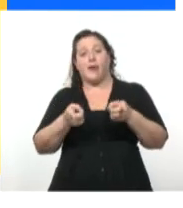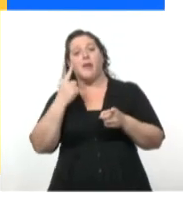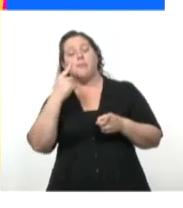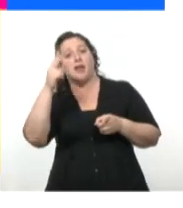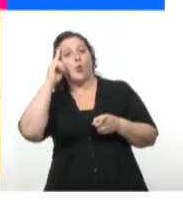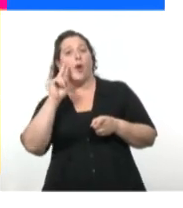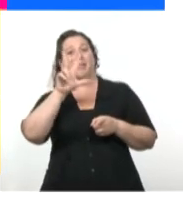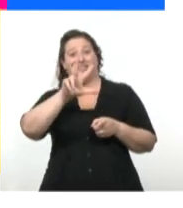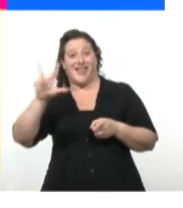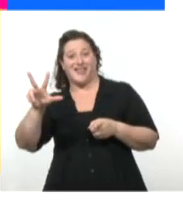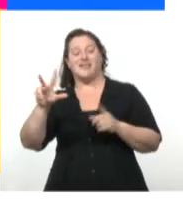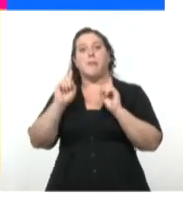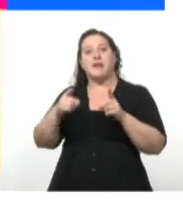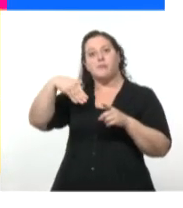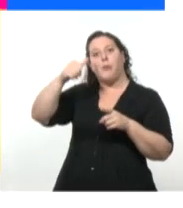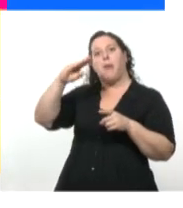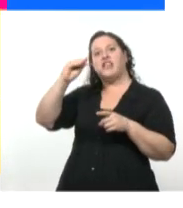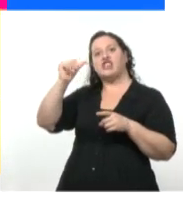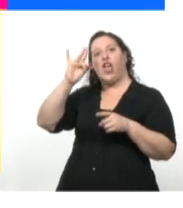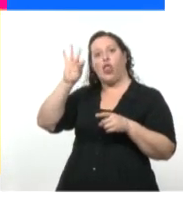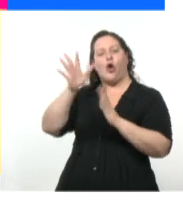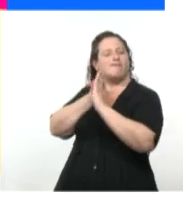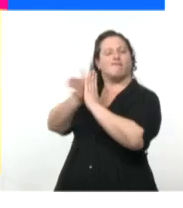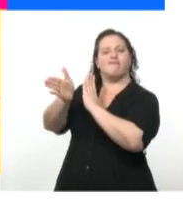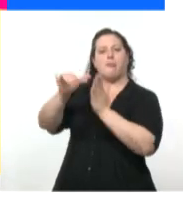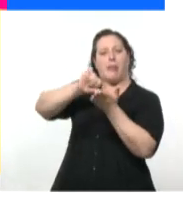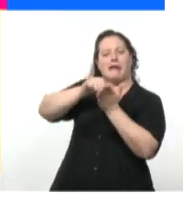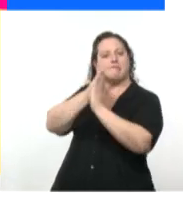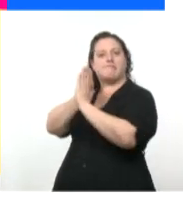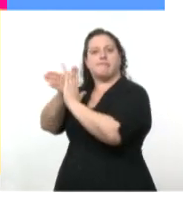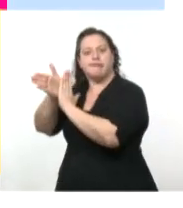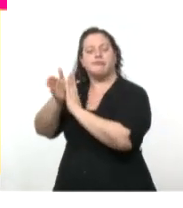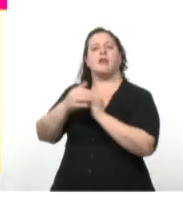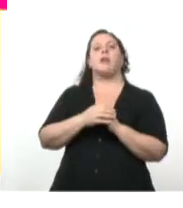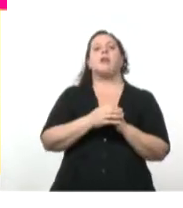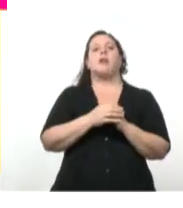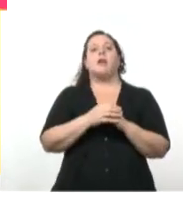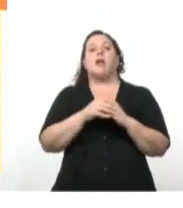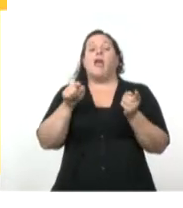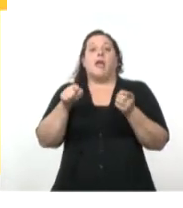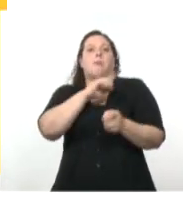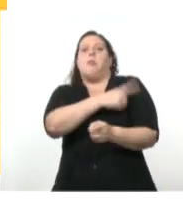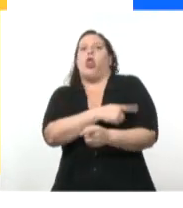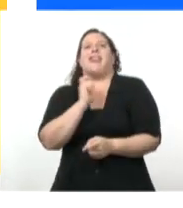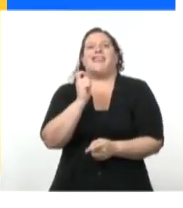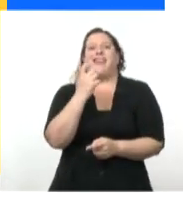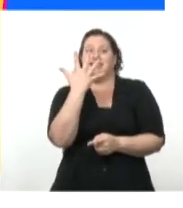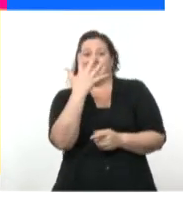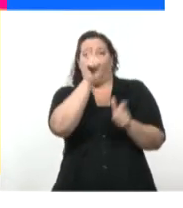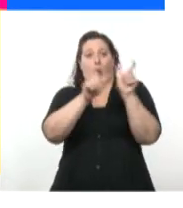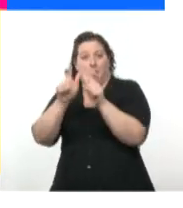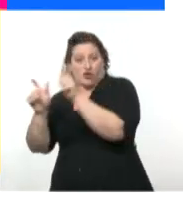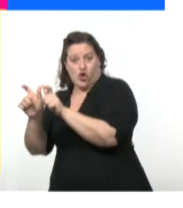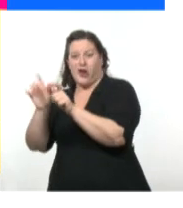del país mientras que sus seguidores son perseguidos. El poder recae en una pentarquía que nombra un nuevo jefe de ejército.